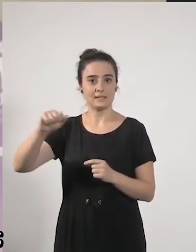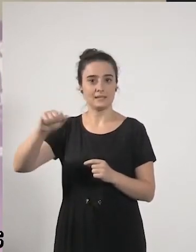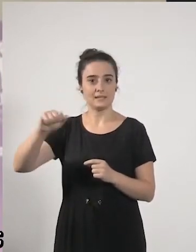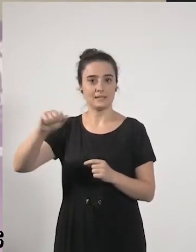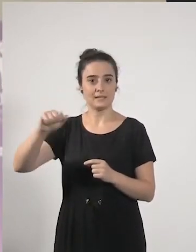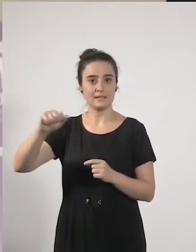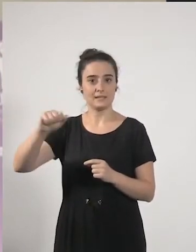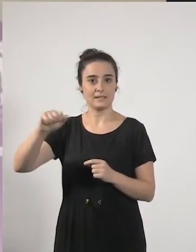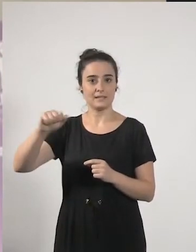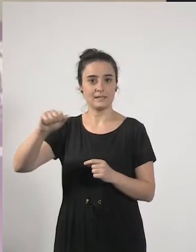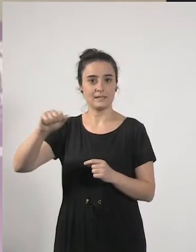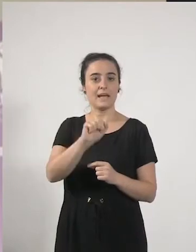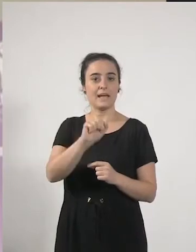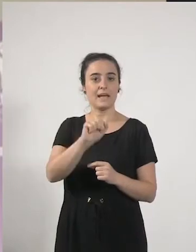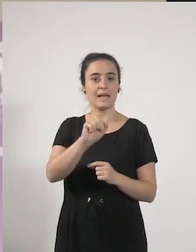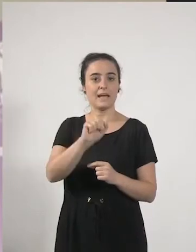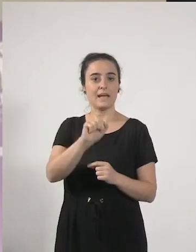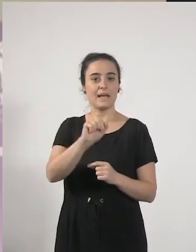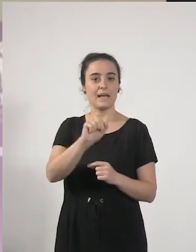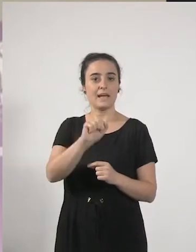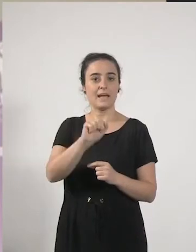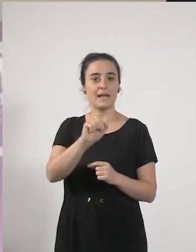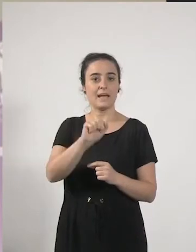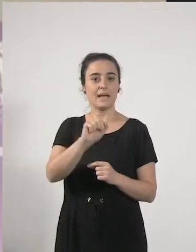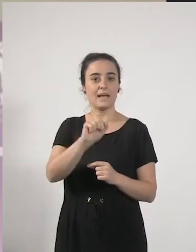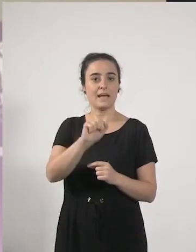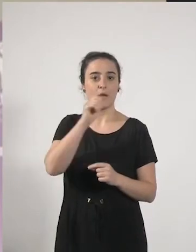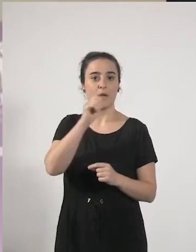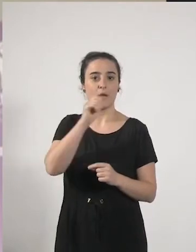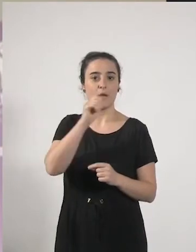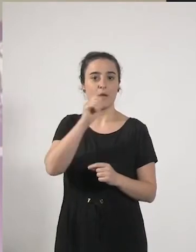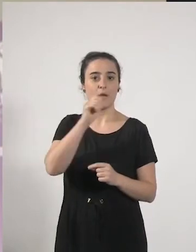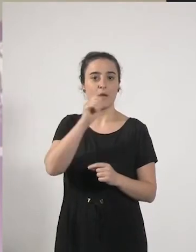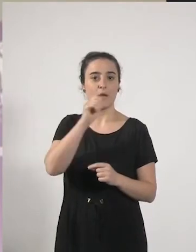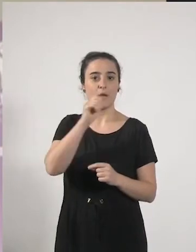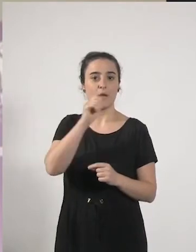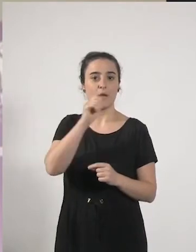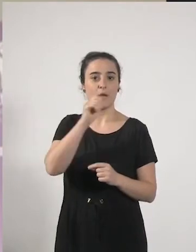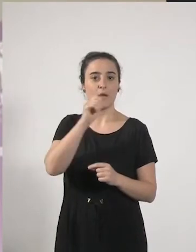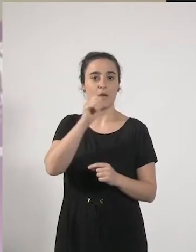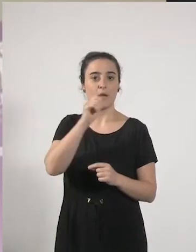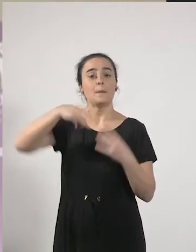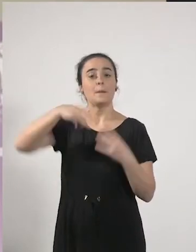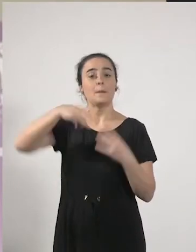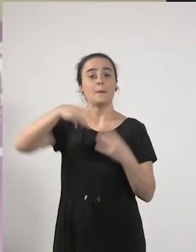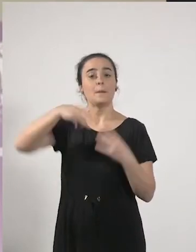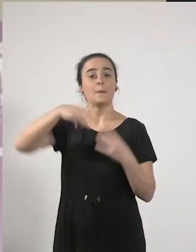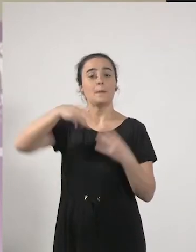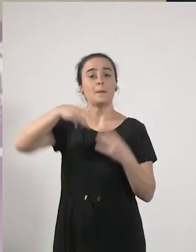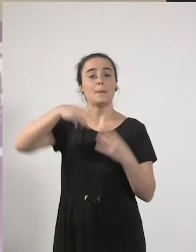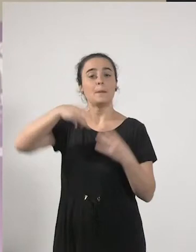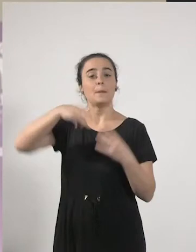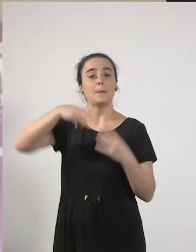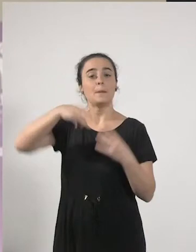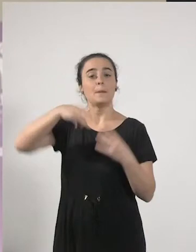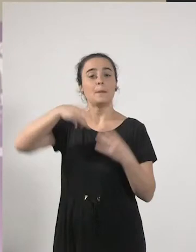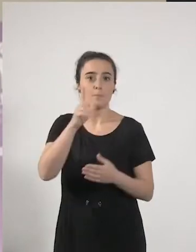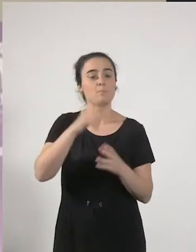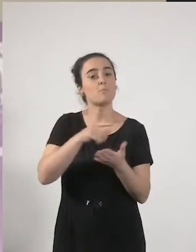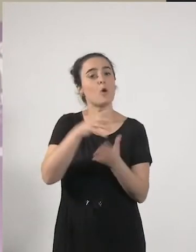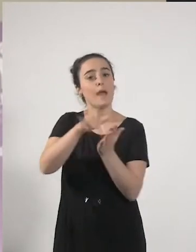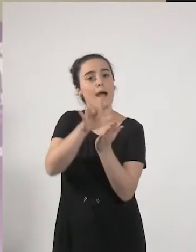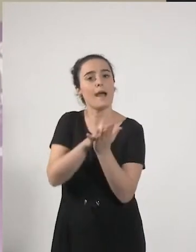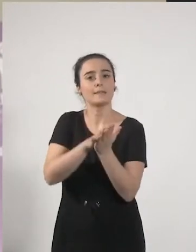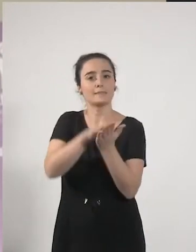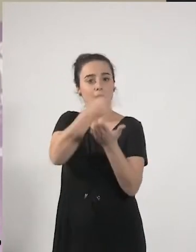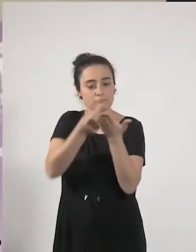los debates, también a Mirian Artola por recoger el acta gráfica y, por supuesto, gracias a todas las personas que